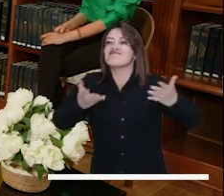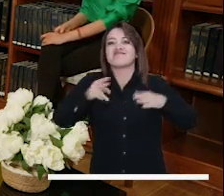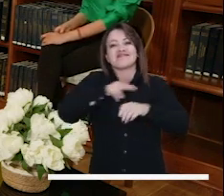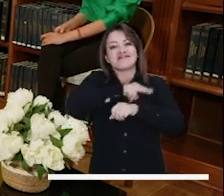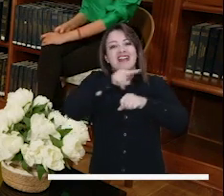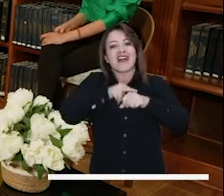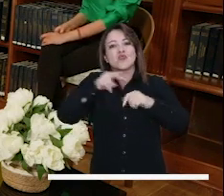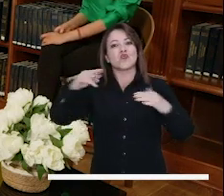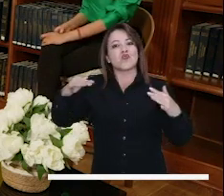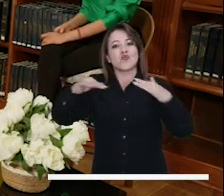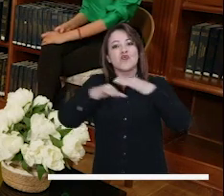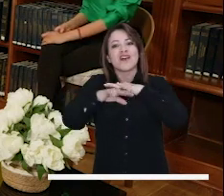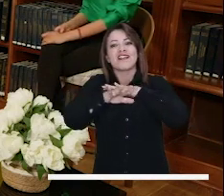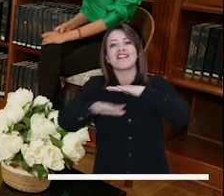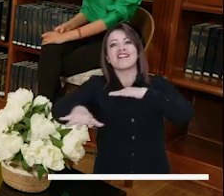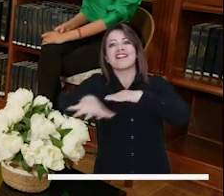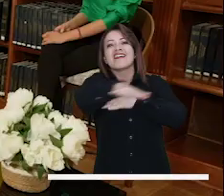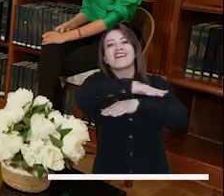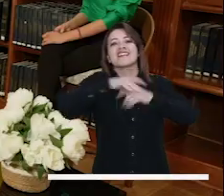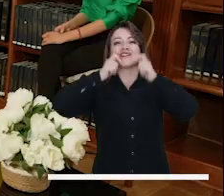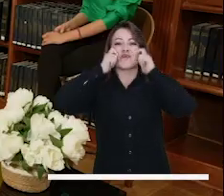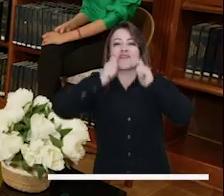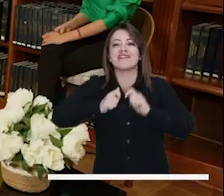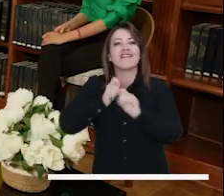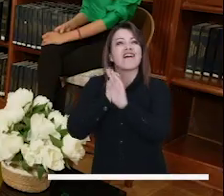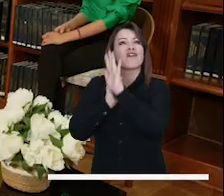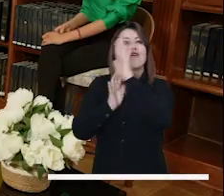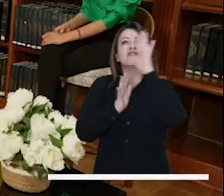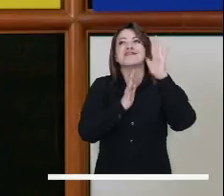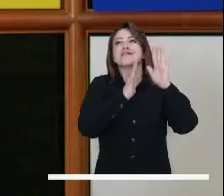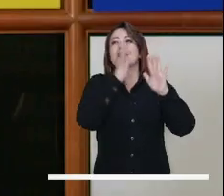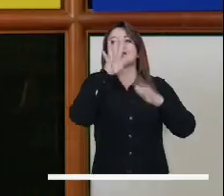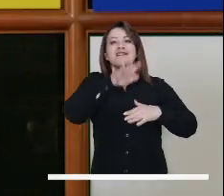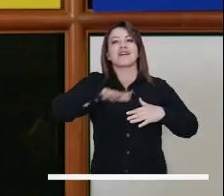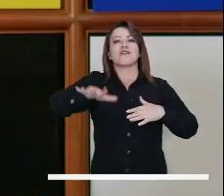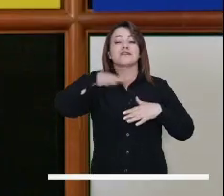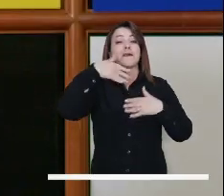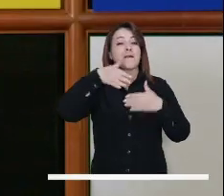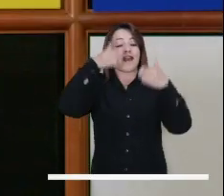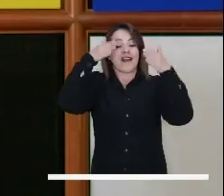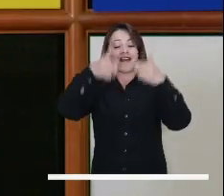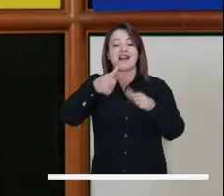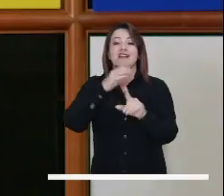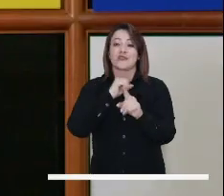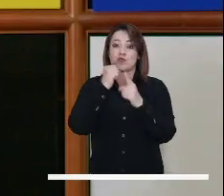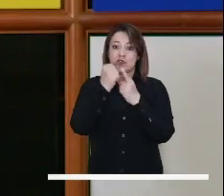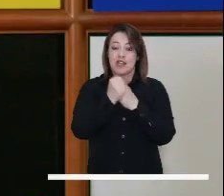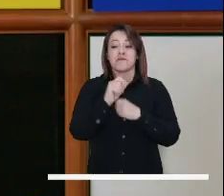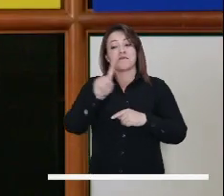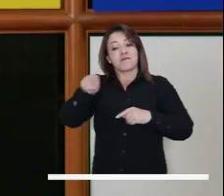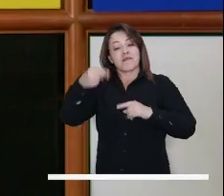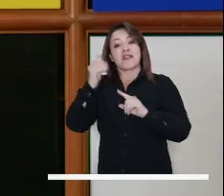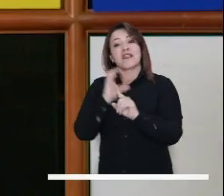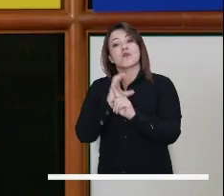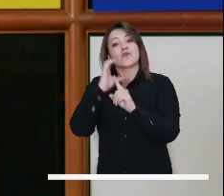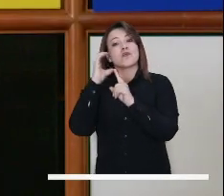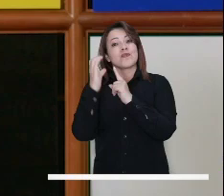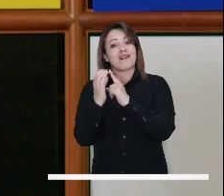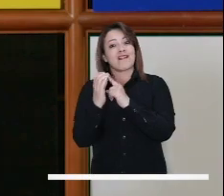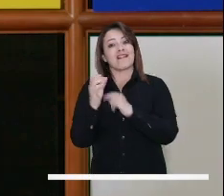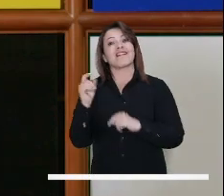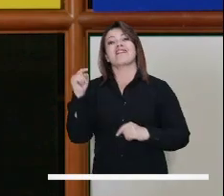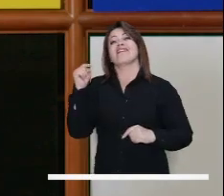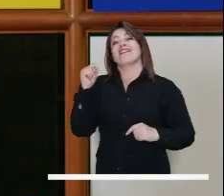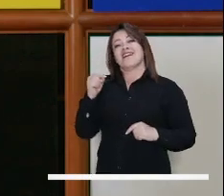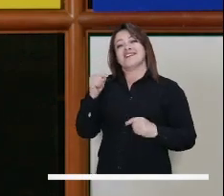bienes de la naturaleza y de los bienes culturales de la humanidad, desde el punto de vista social y desde el punto de vista cultural,